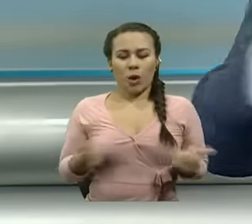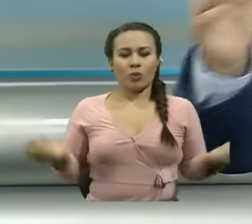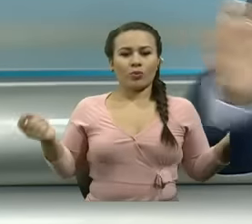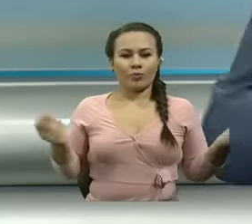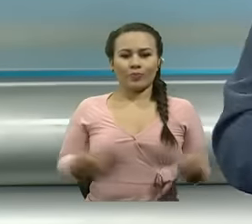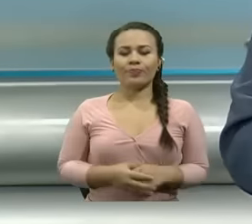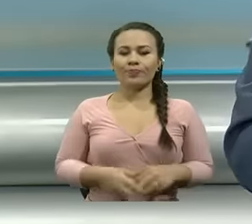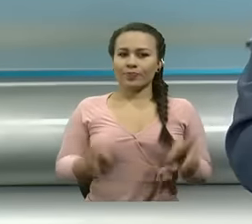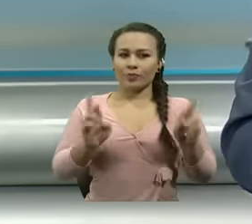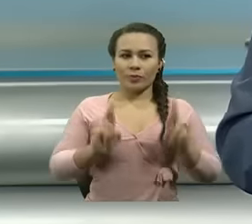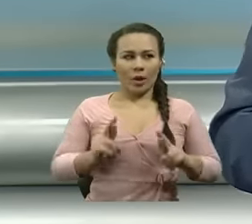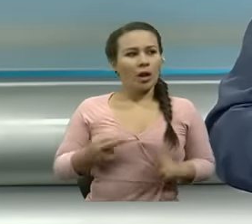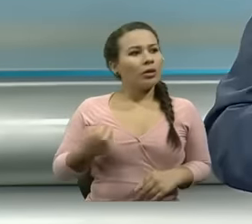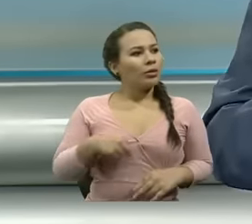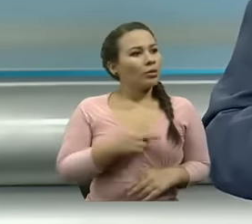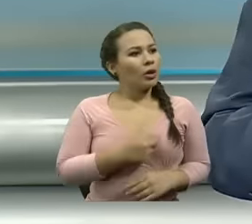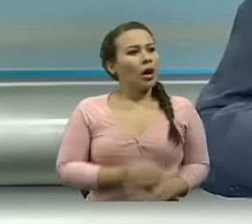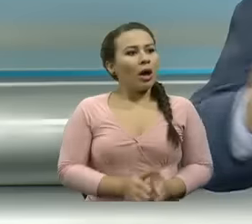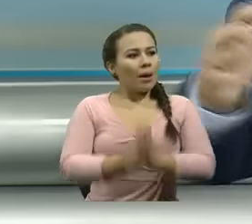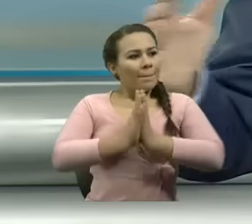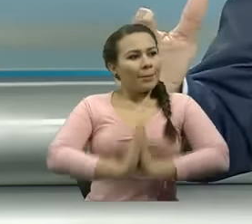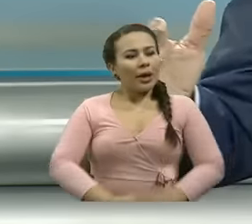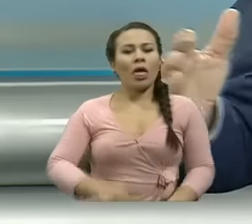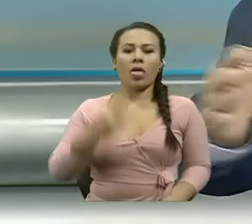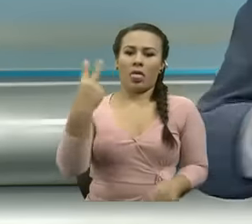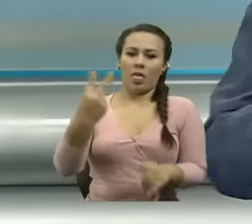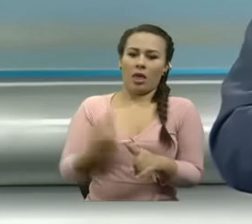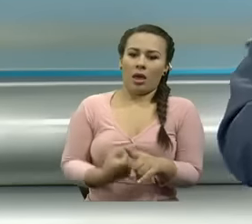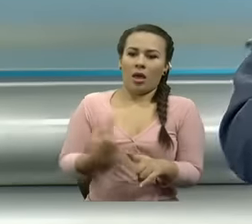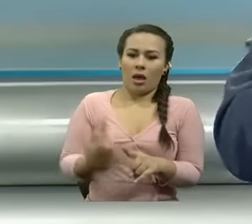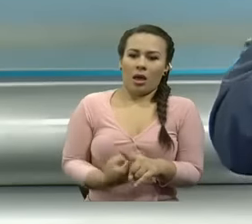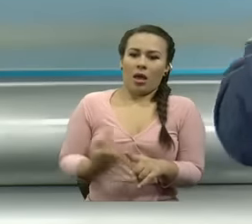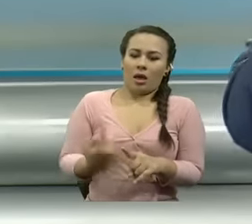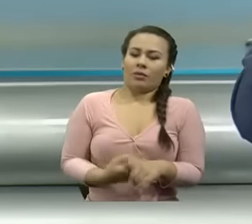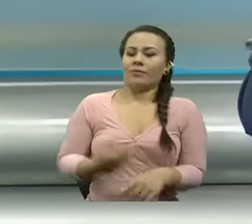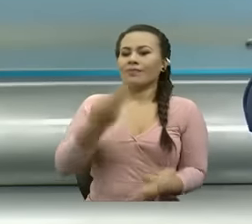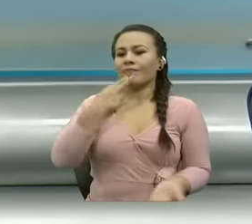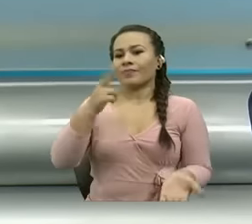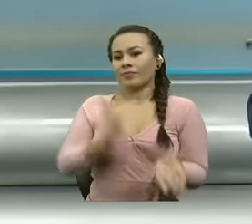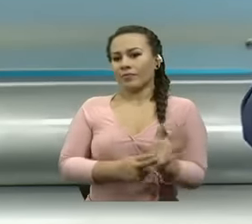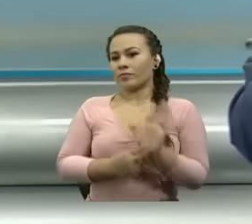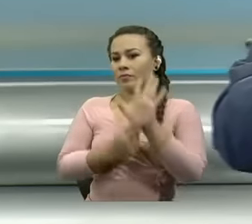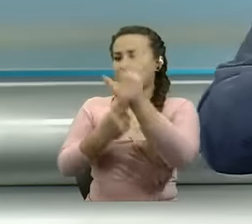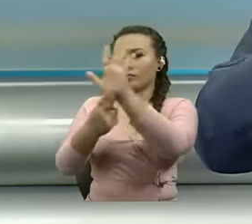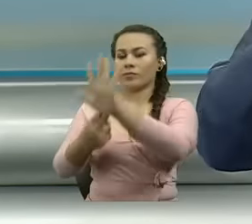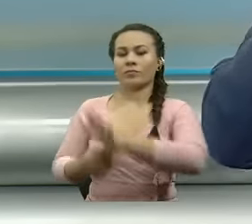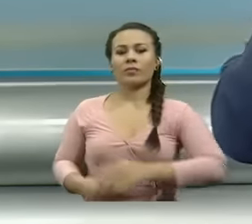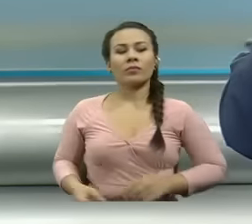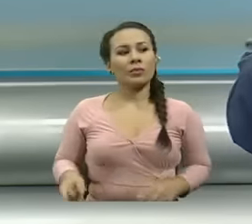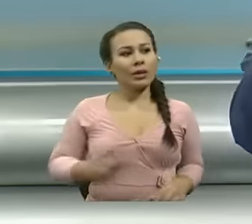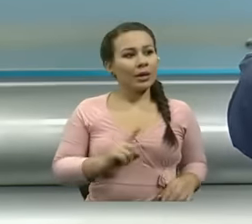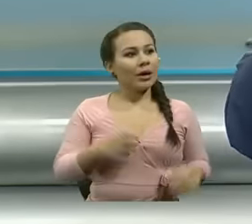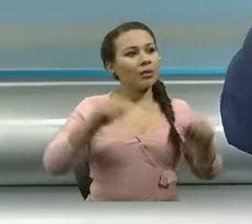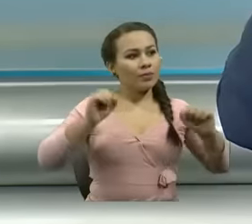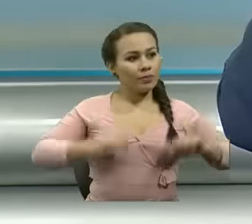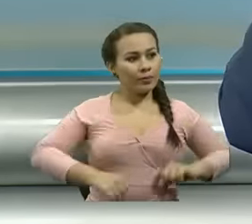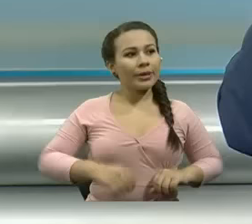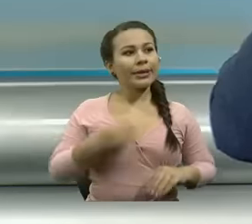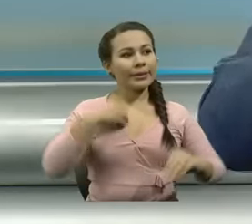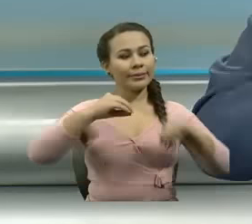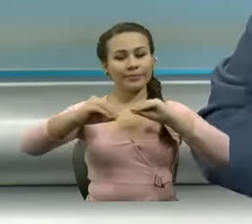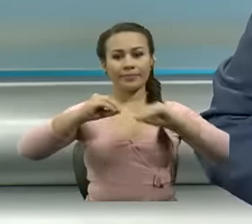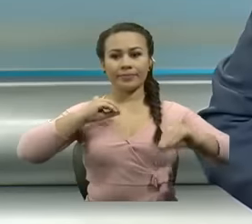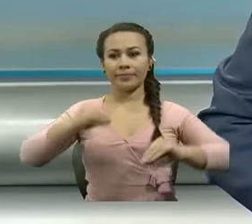haya que estar pidiendo los dos meses la carta verbal que les estoy enviando al buzón imaginario